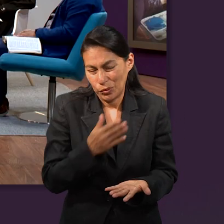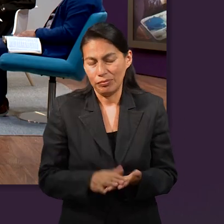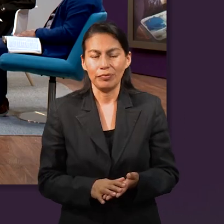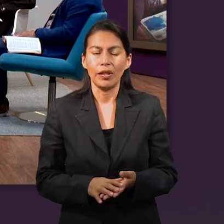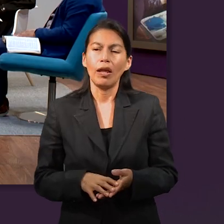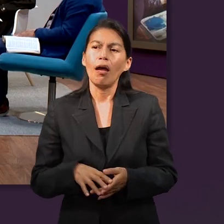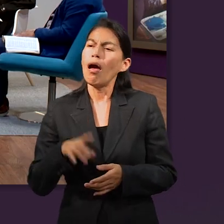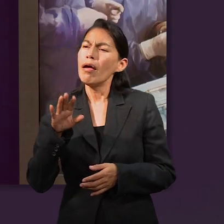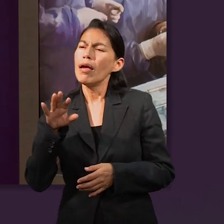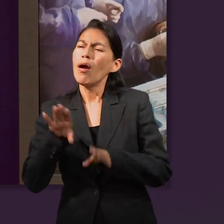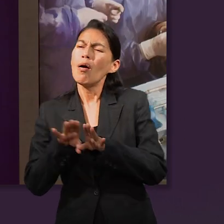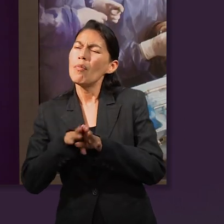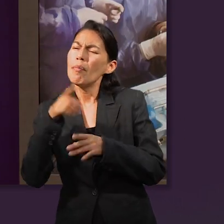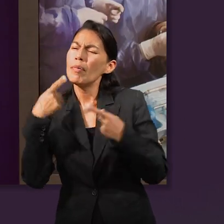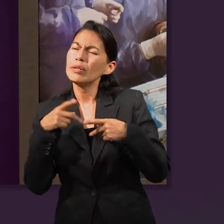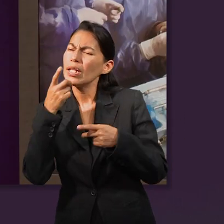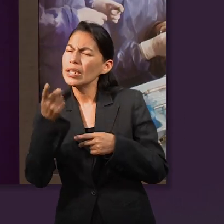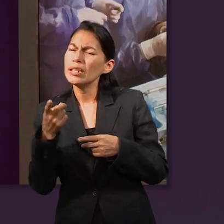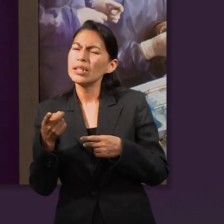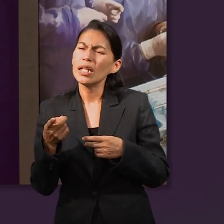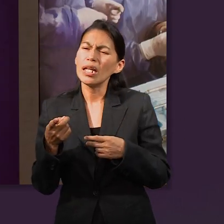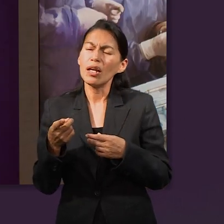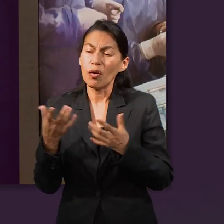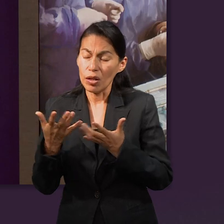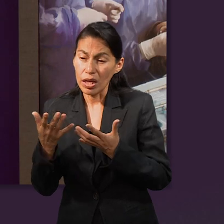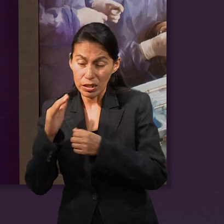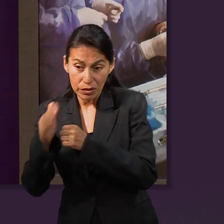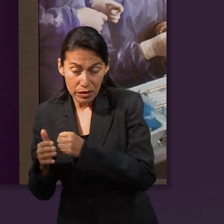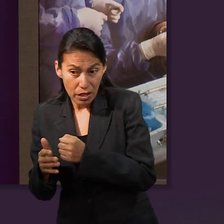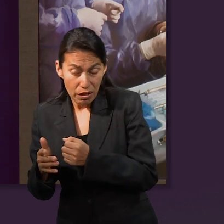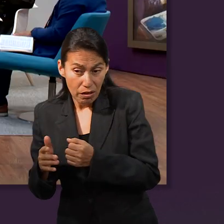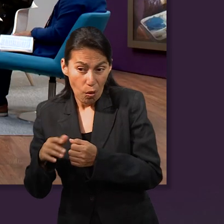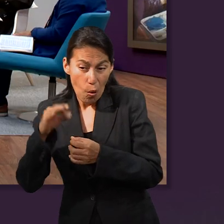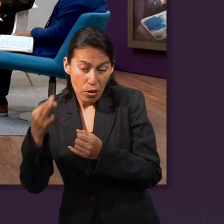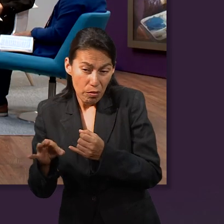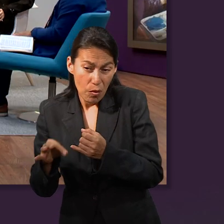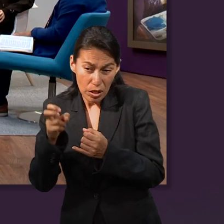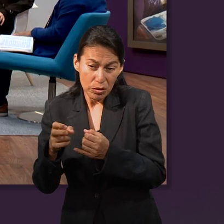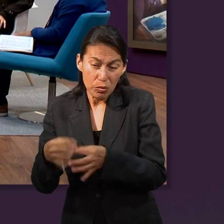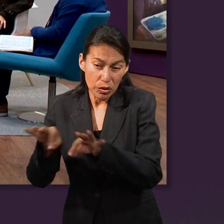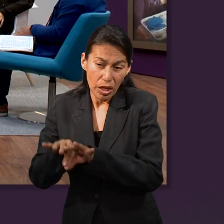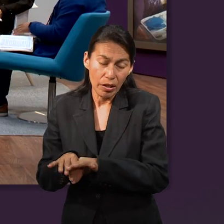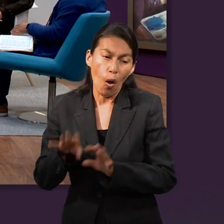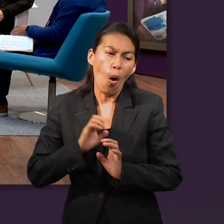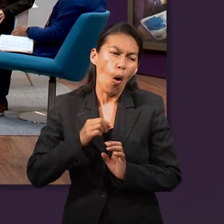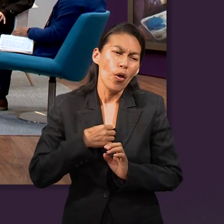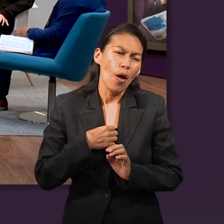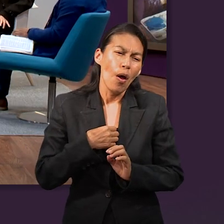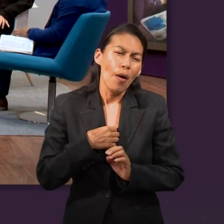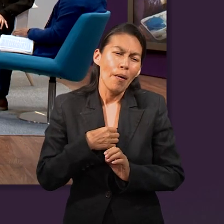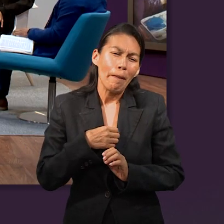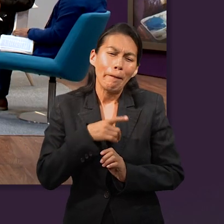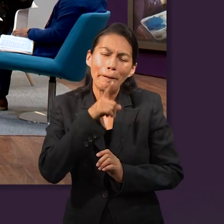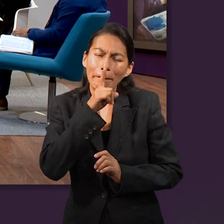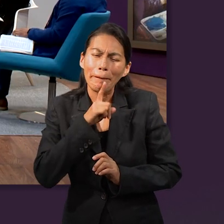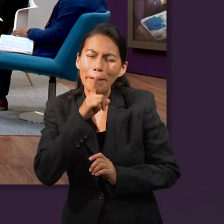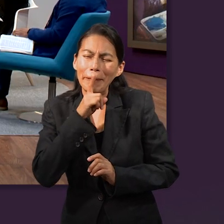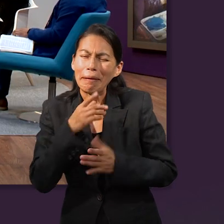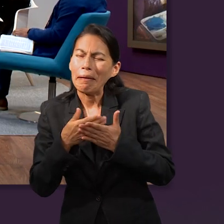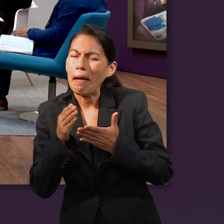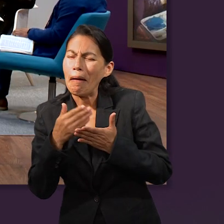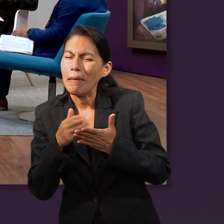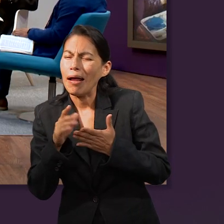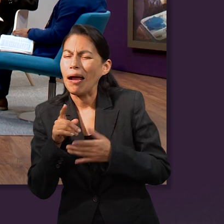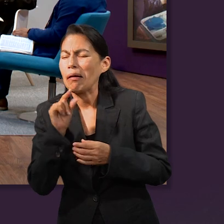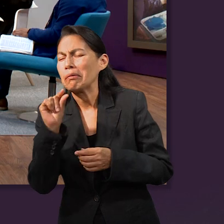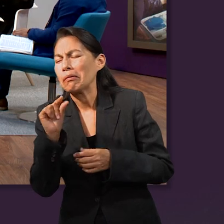Es el dicho, ¿no? De que el fin no justifica los medios, que muy probablemente, o muchas veces con las mentiras blancas, de que no pasa nada, si le